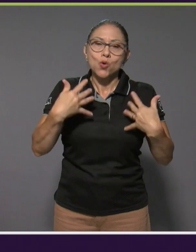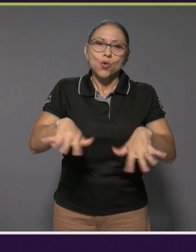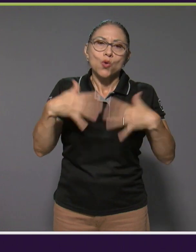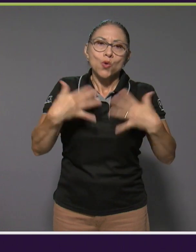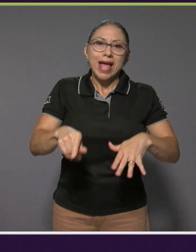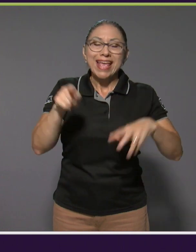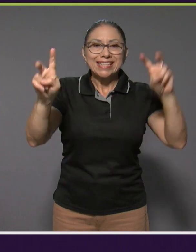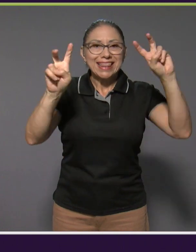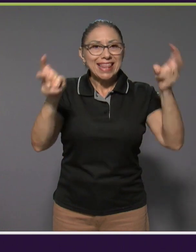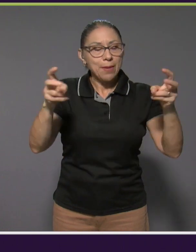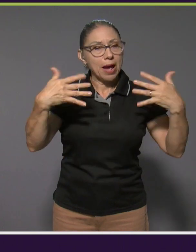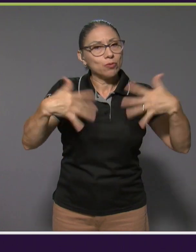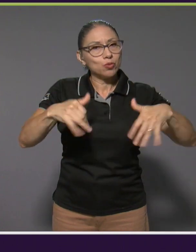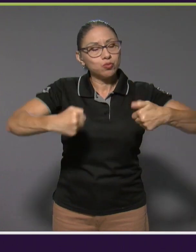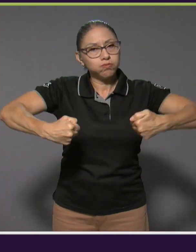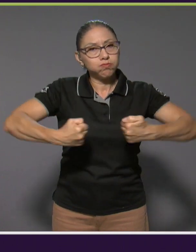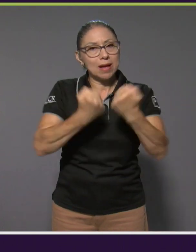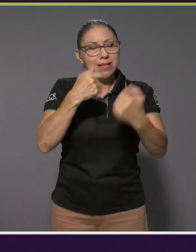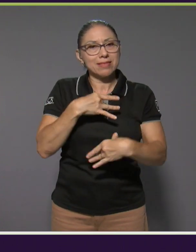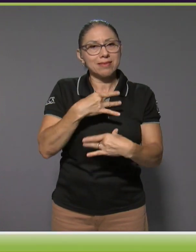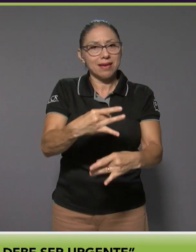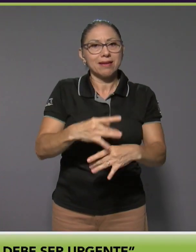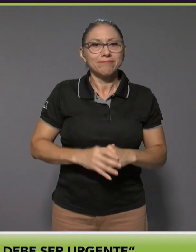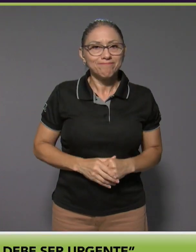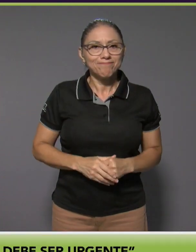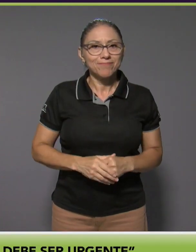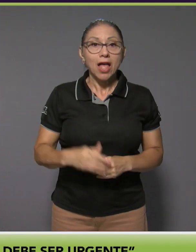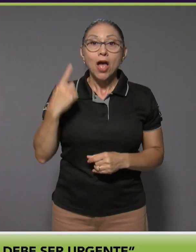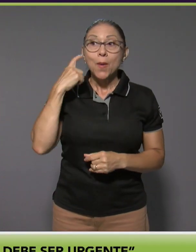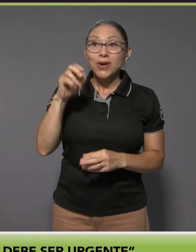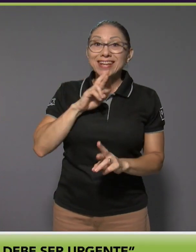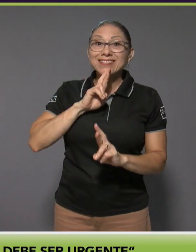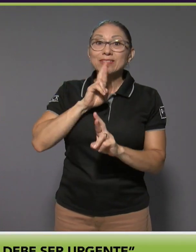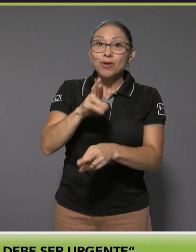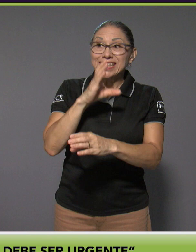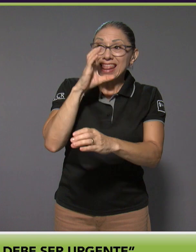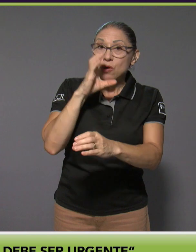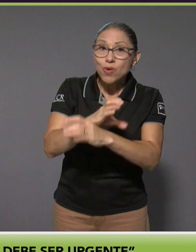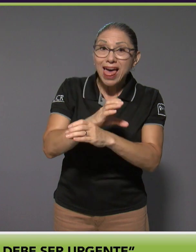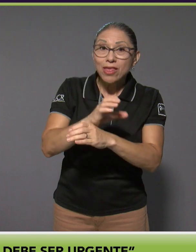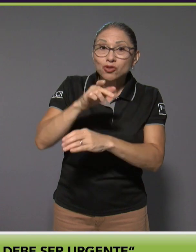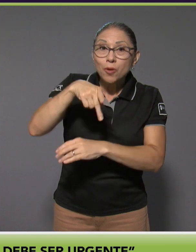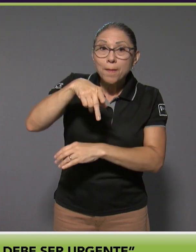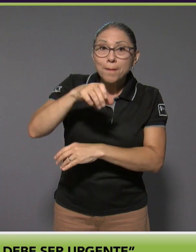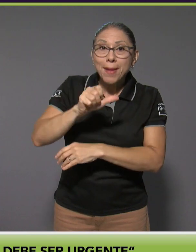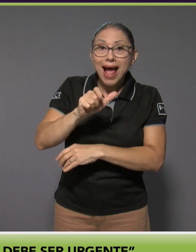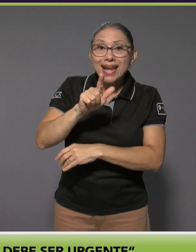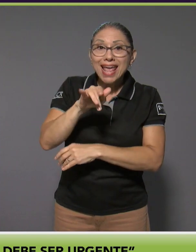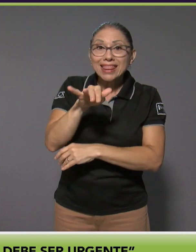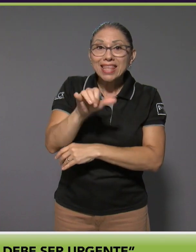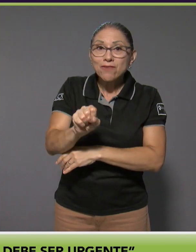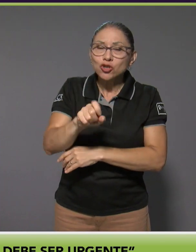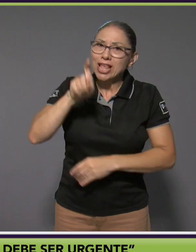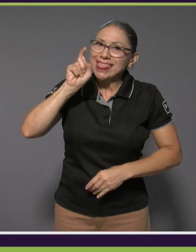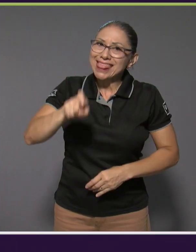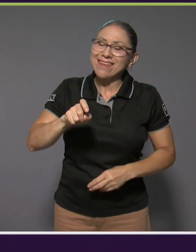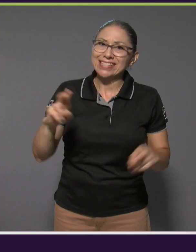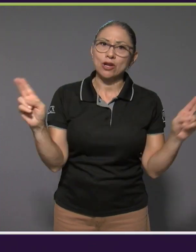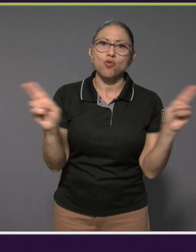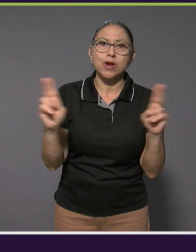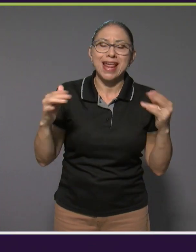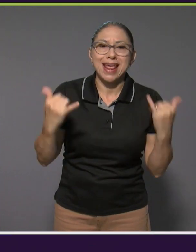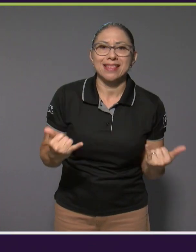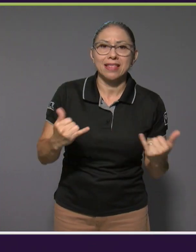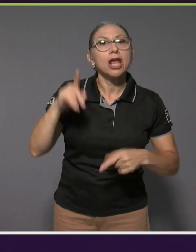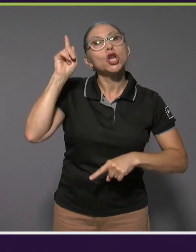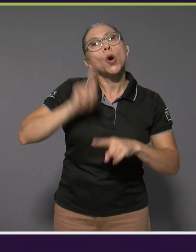reto bastante interesante, porque además la respuesta de cuidados paliativos tiene que ser urgente. No podemos pasar días o